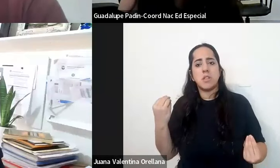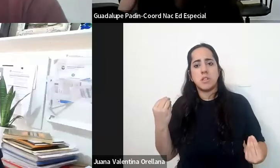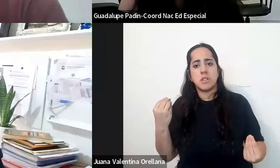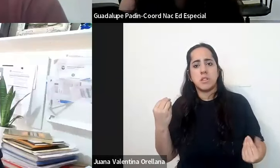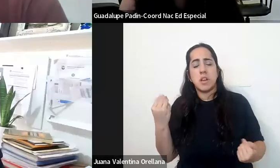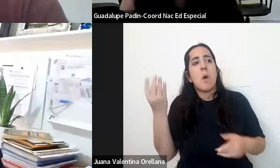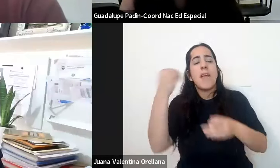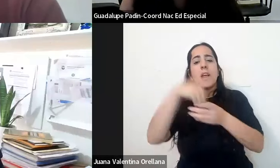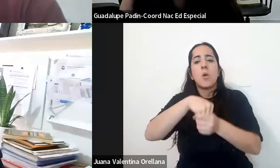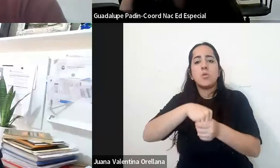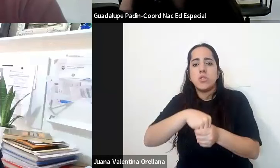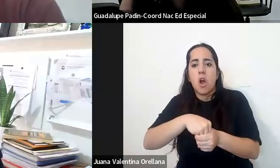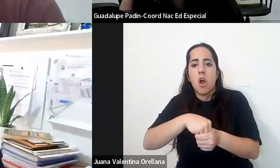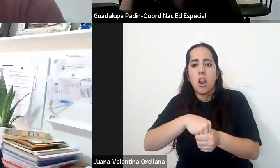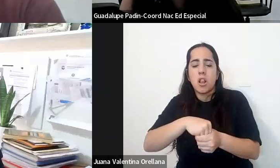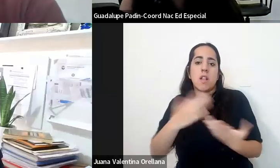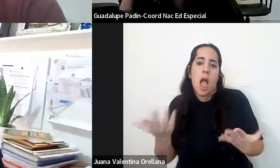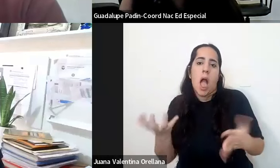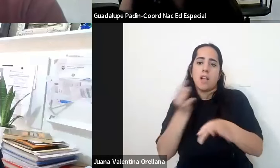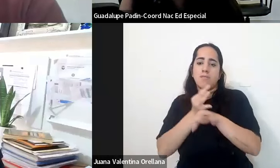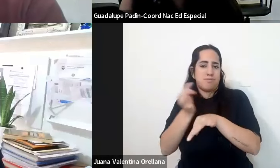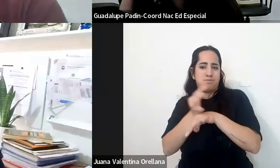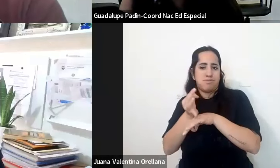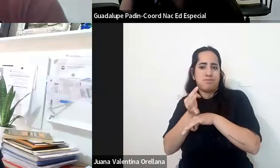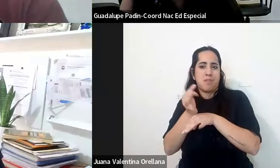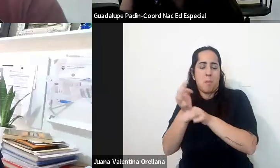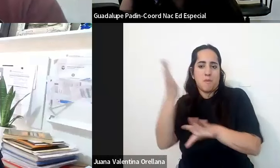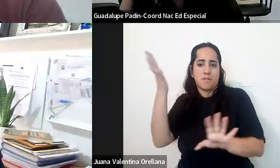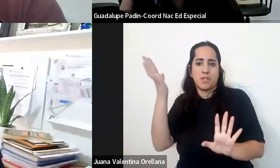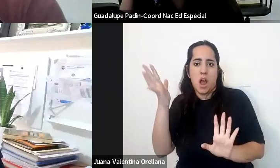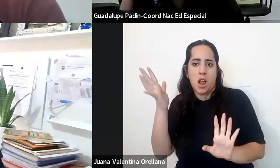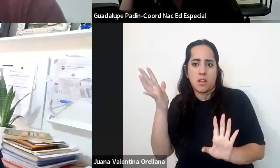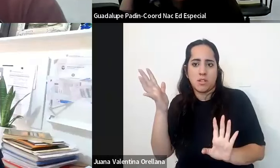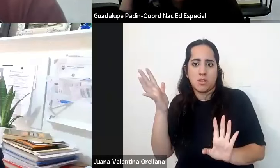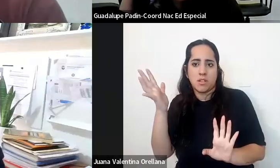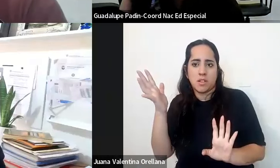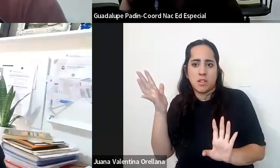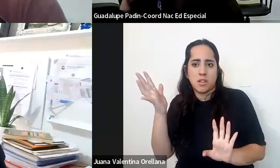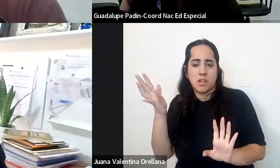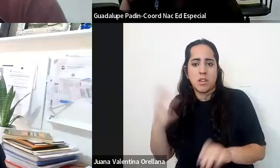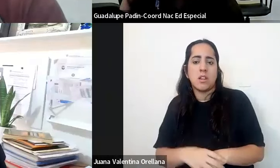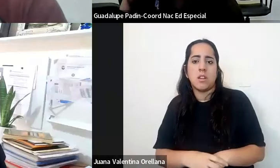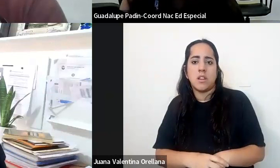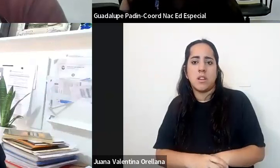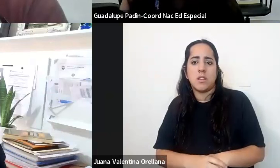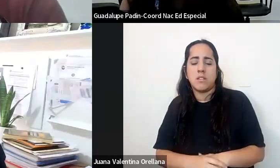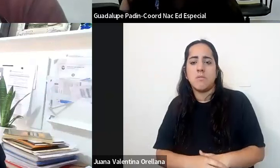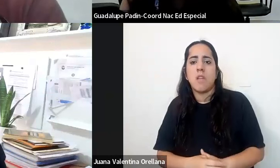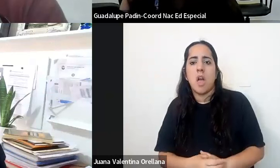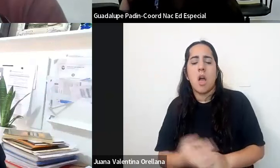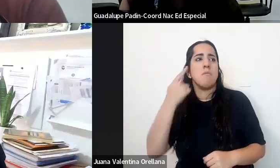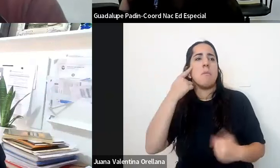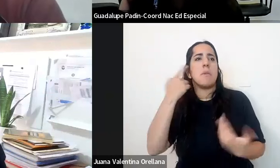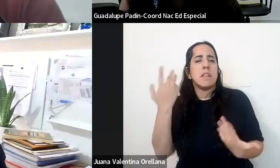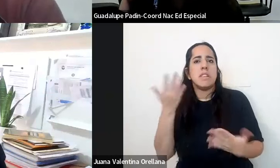inclusión será por reformación profesional uno lo que necesita es la educativa necesita el